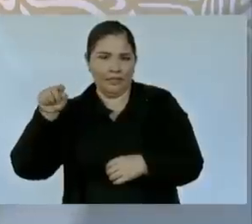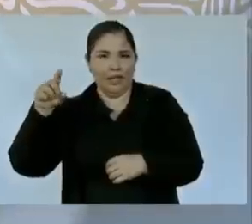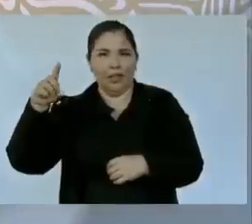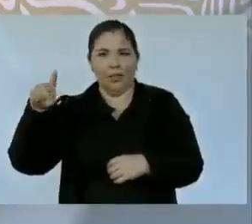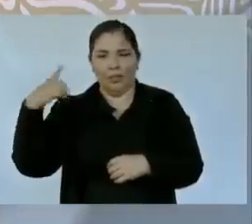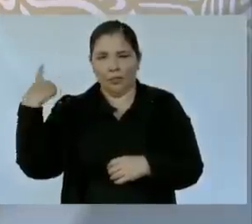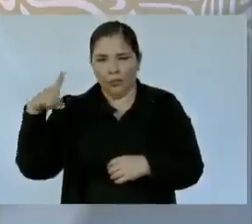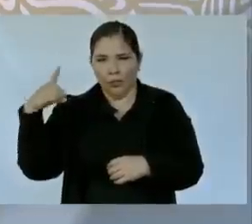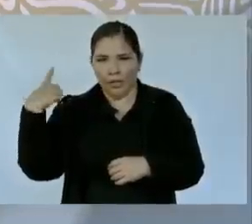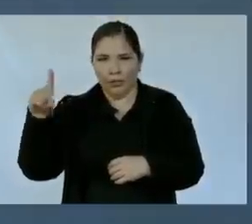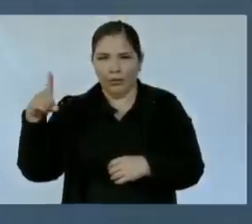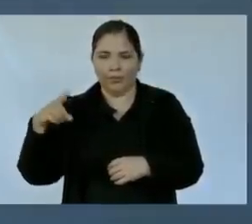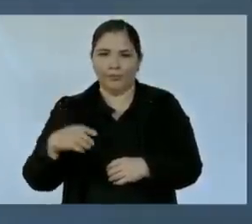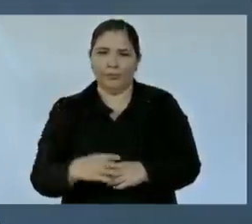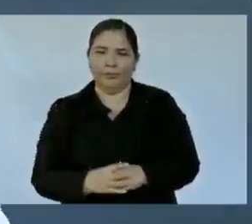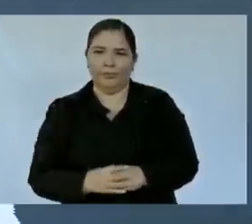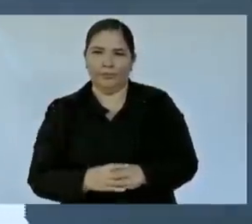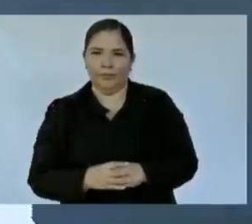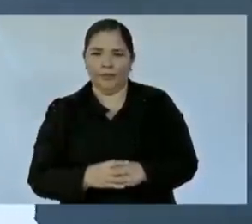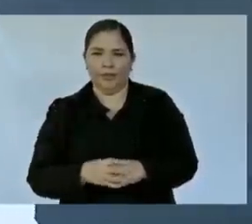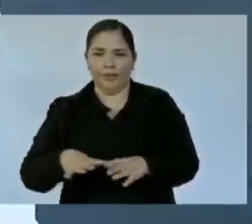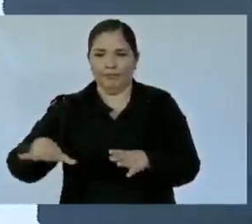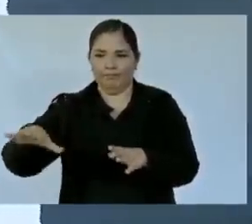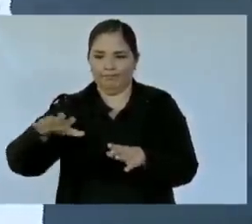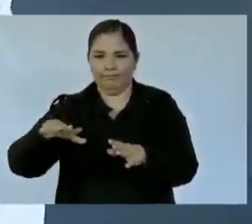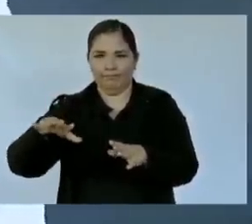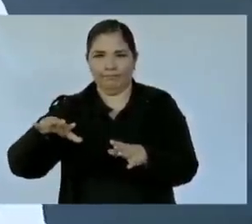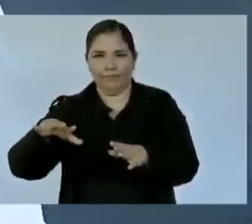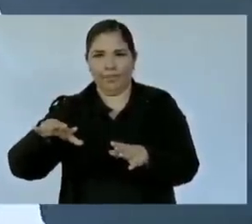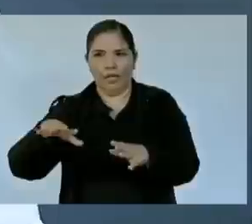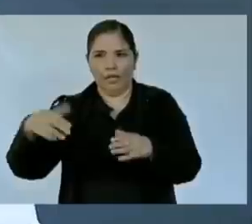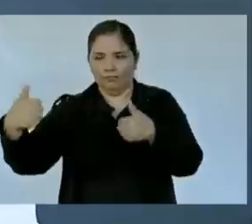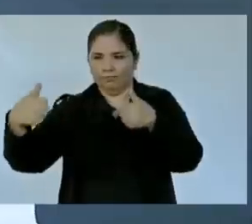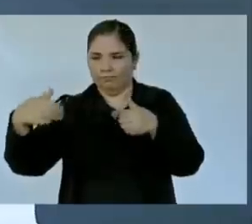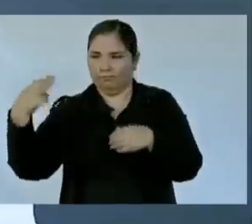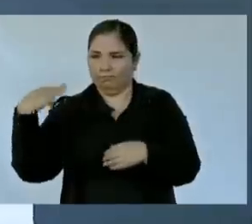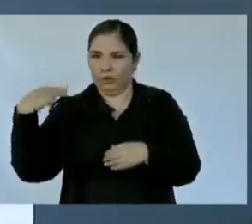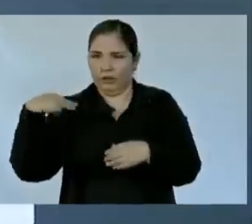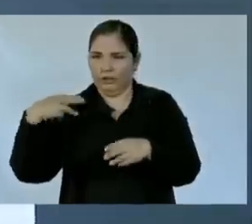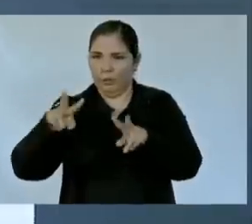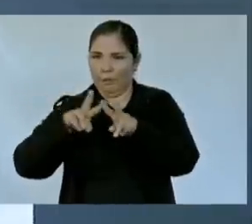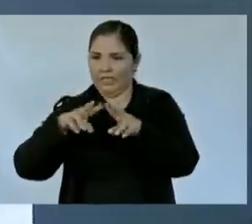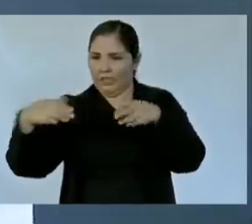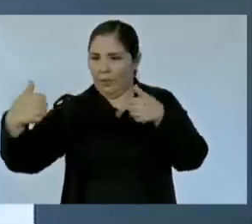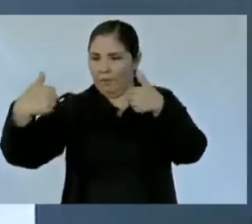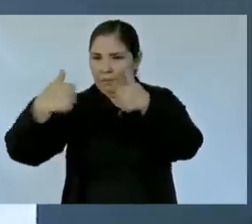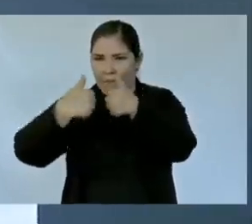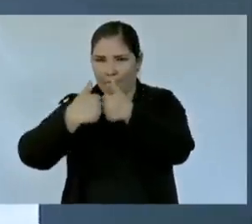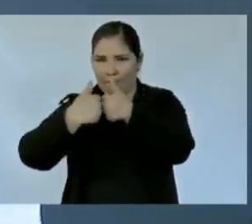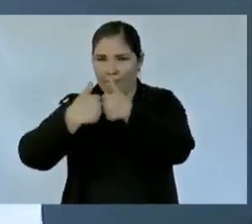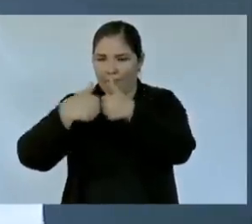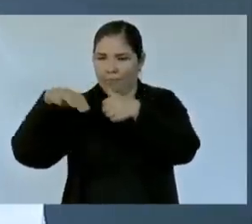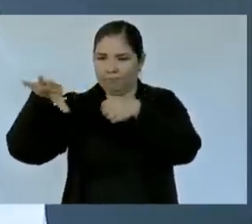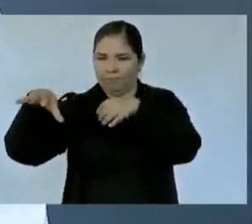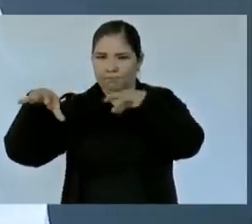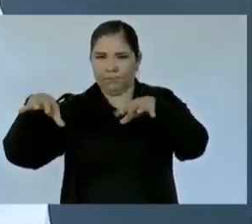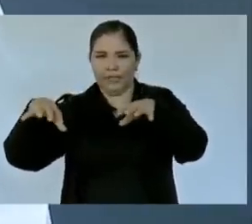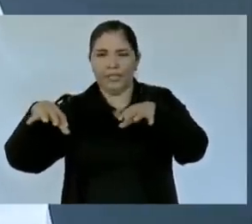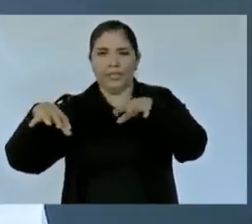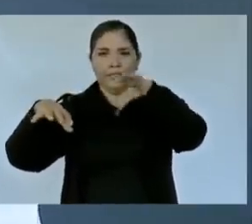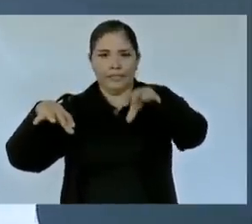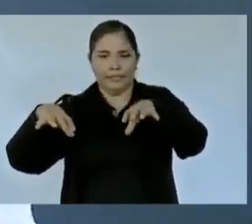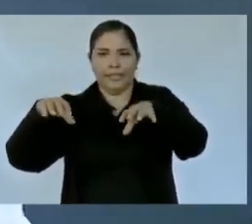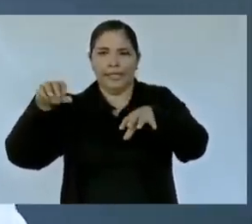Son municipios vecinos, San Ignacio,